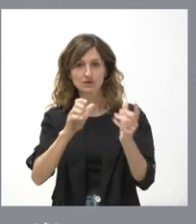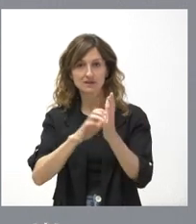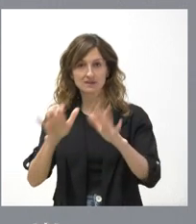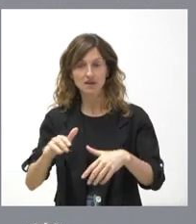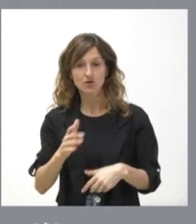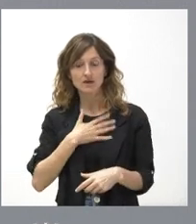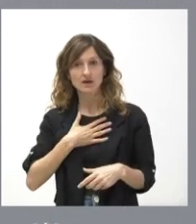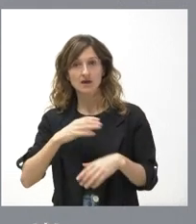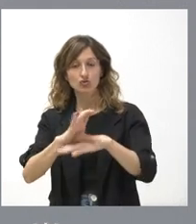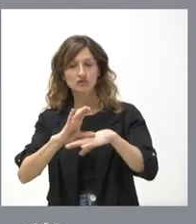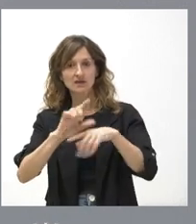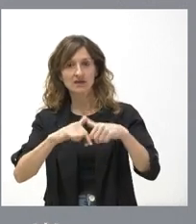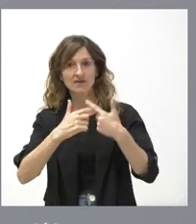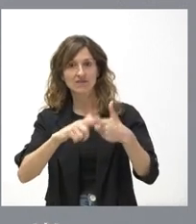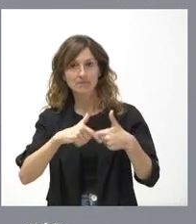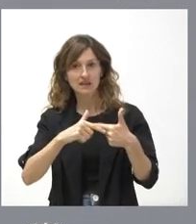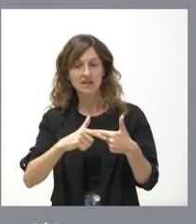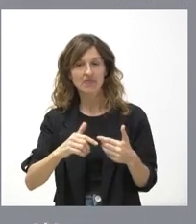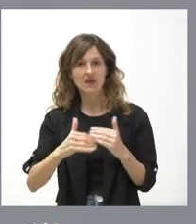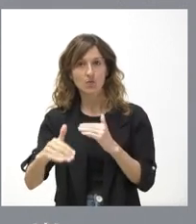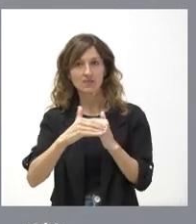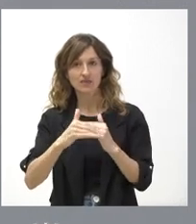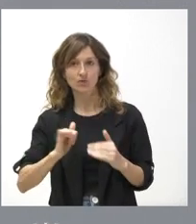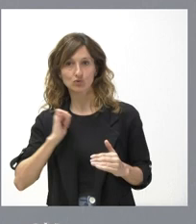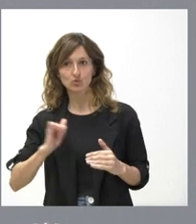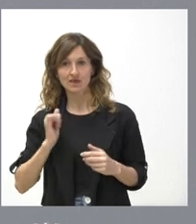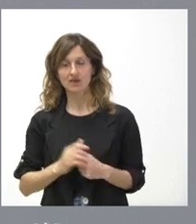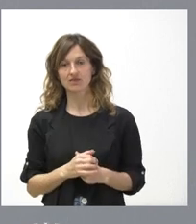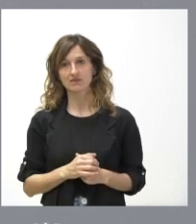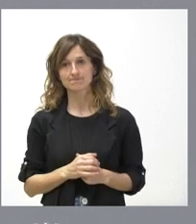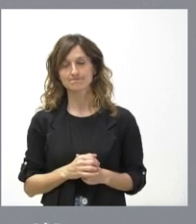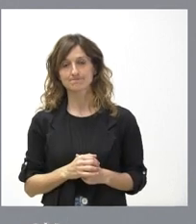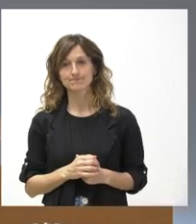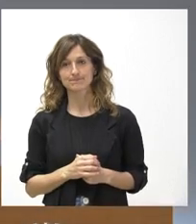León, está trabajando en la Consejería de Familia e Igualdad de Oportunidades.